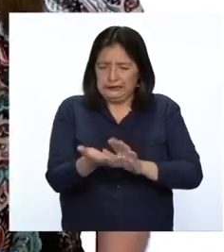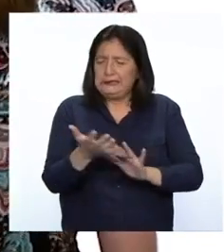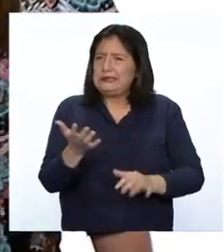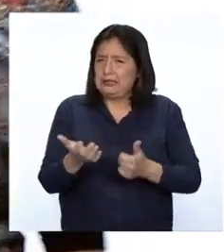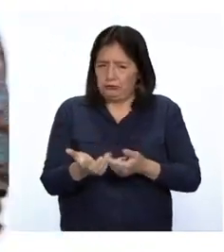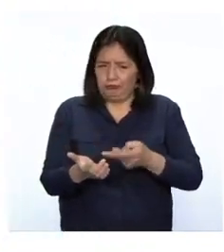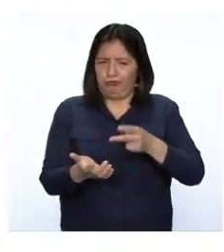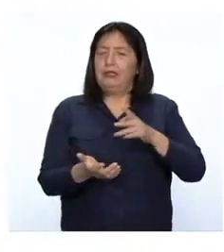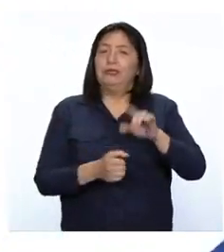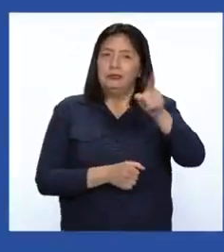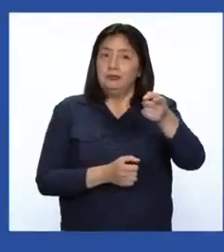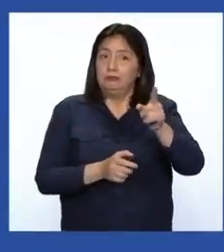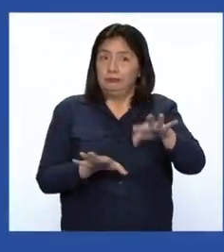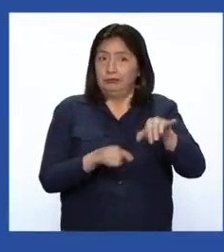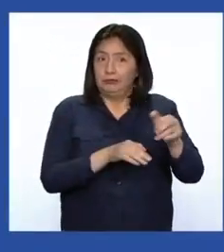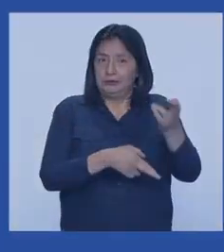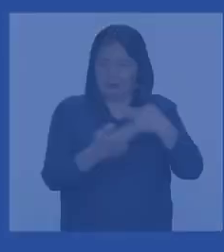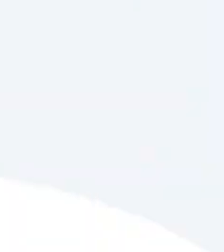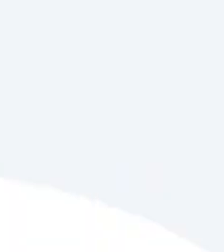muevas que ya volvemos.